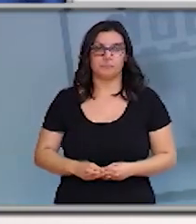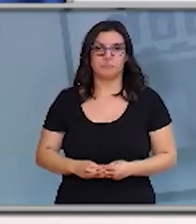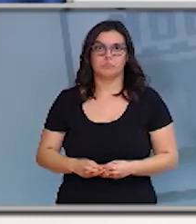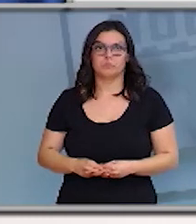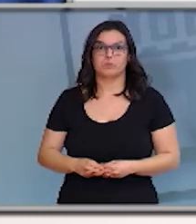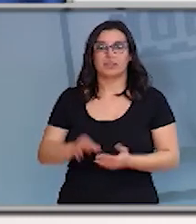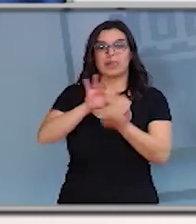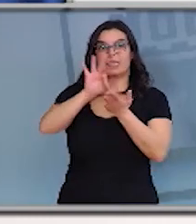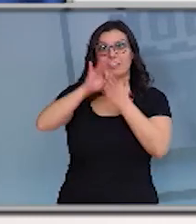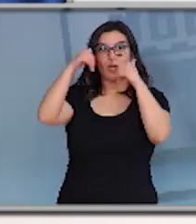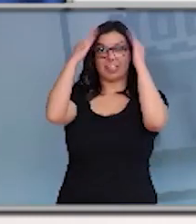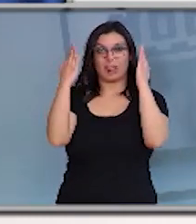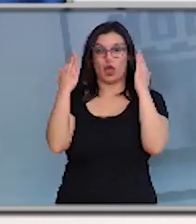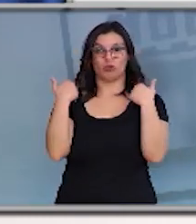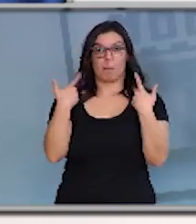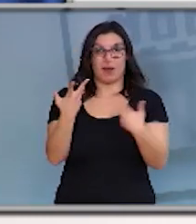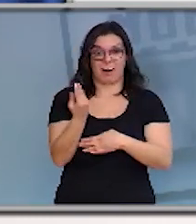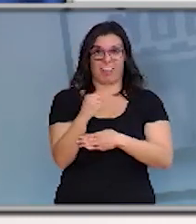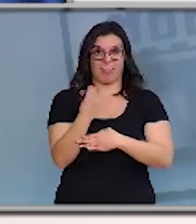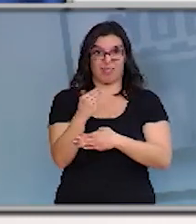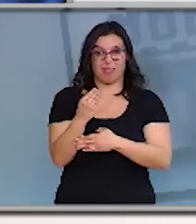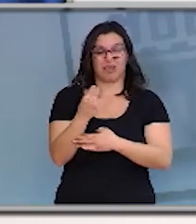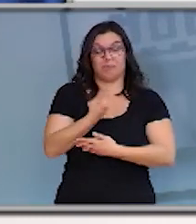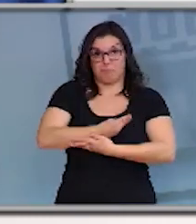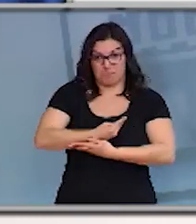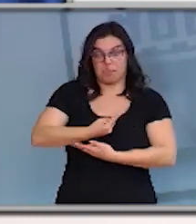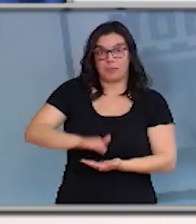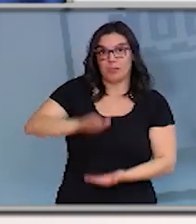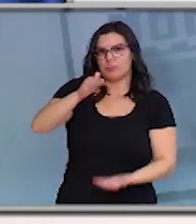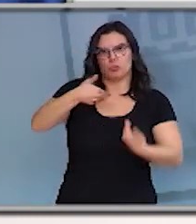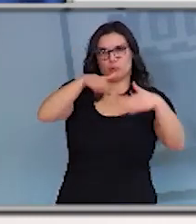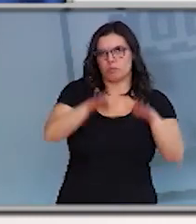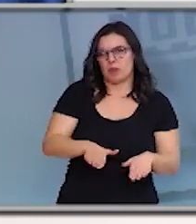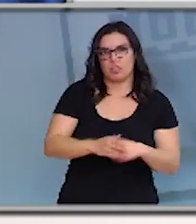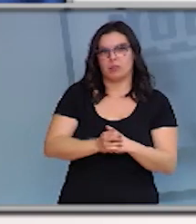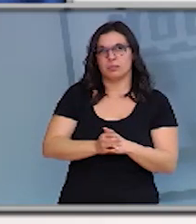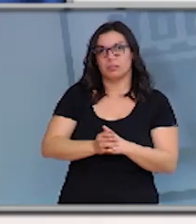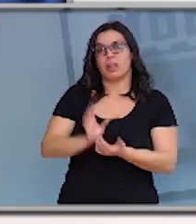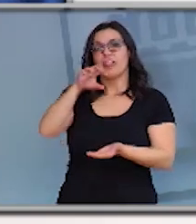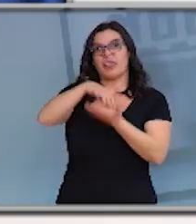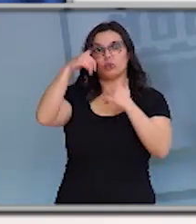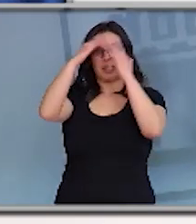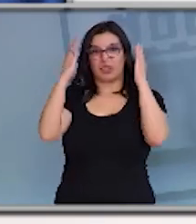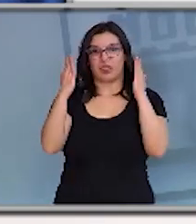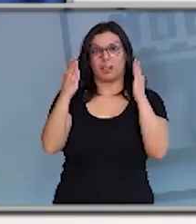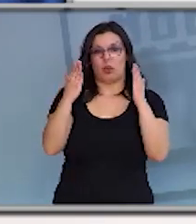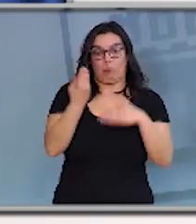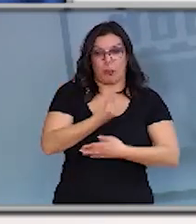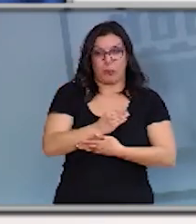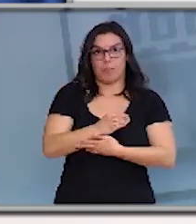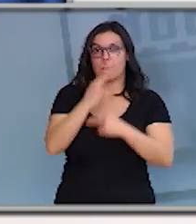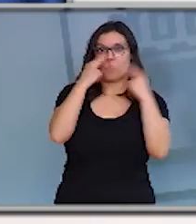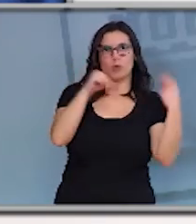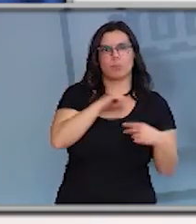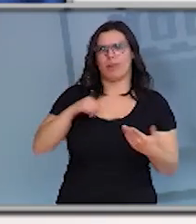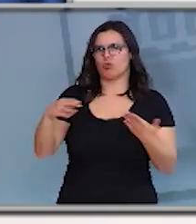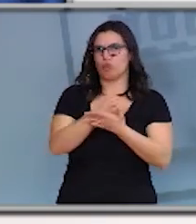servicio de atención temprana. Se suspende la actividad en los centros de atención a primera infancia, tanto públicos como